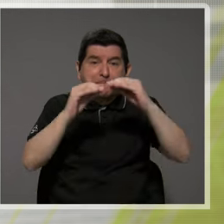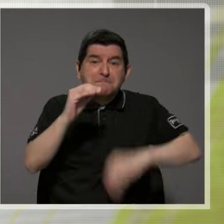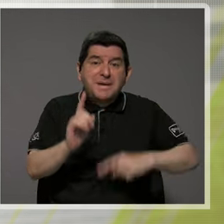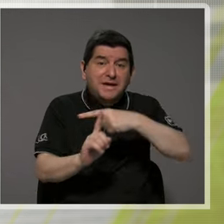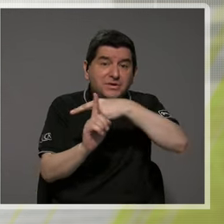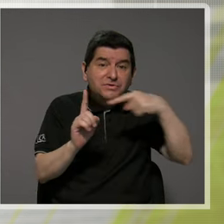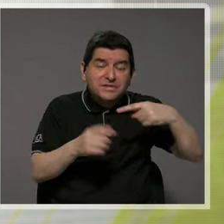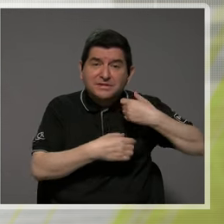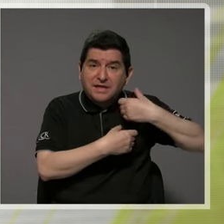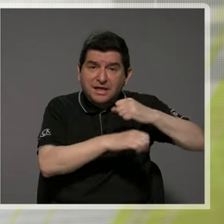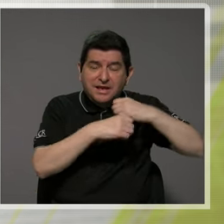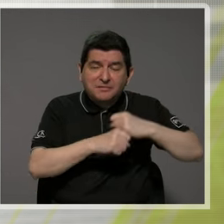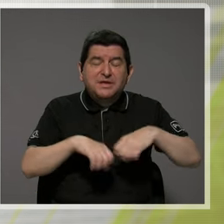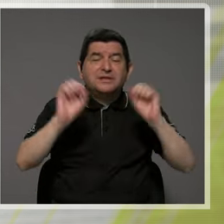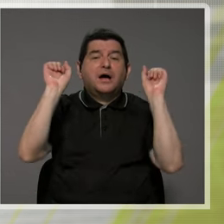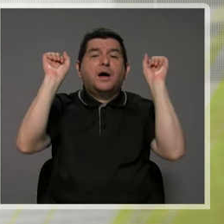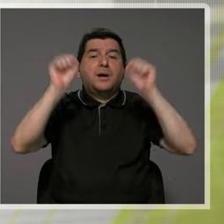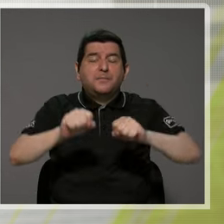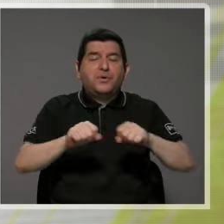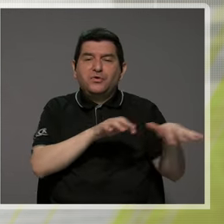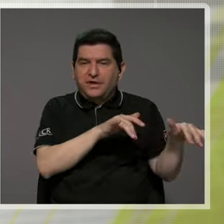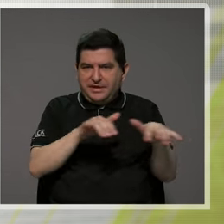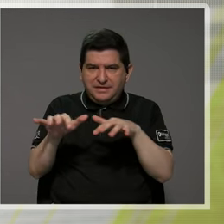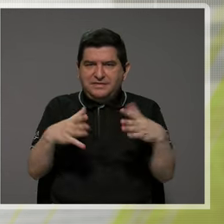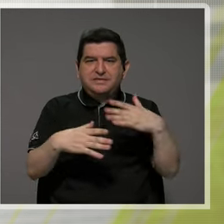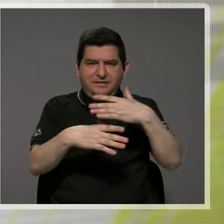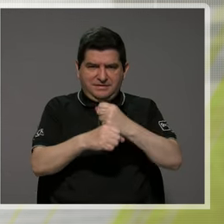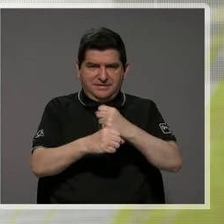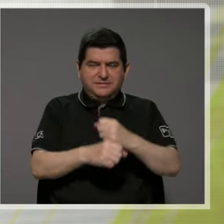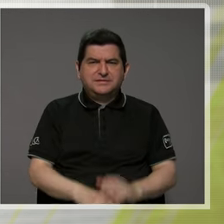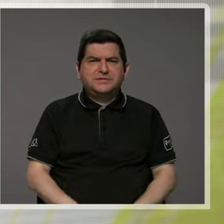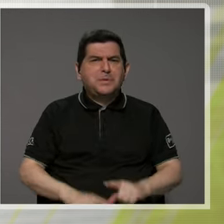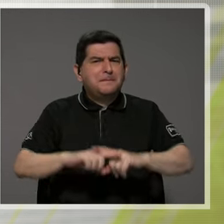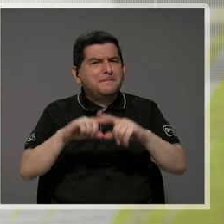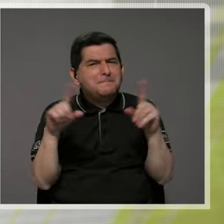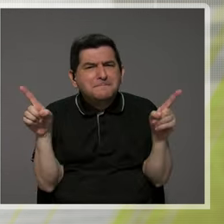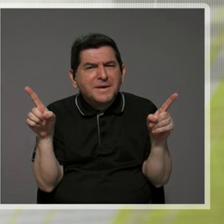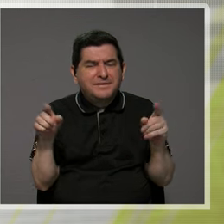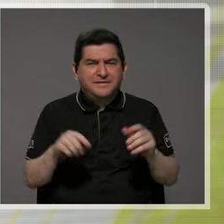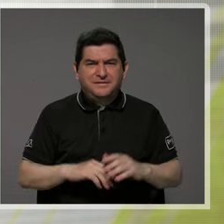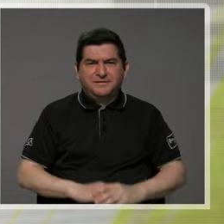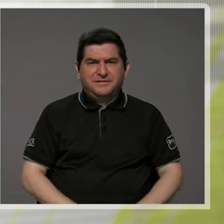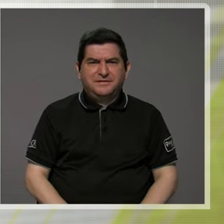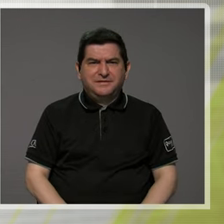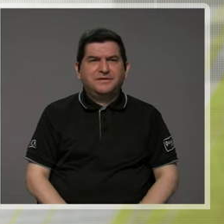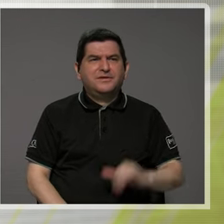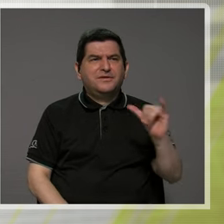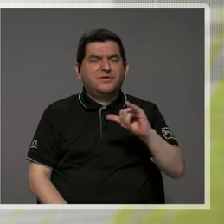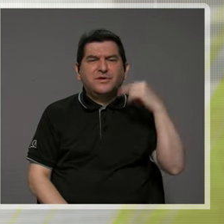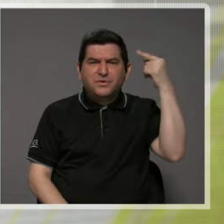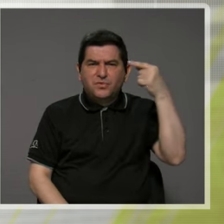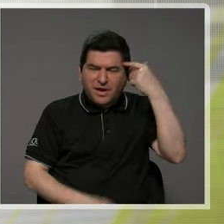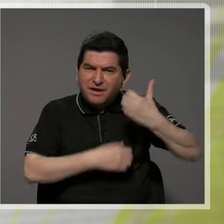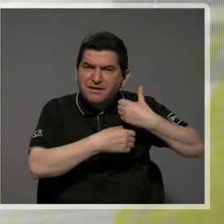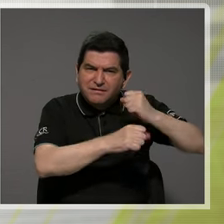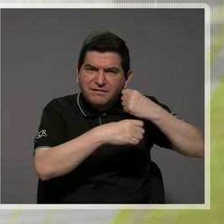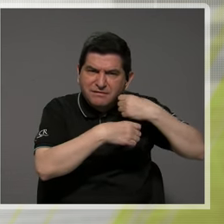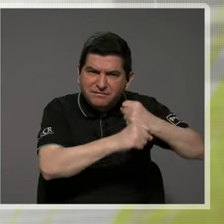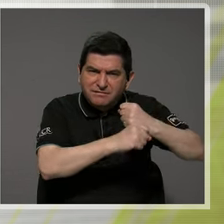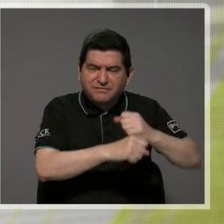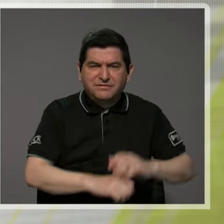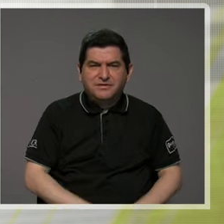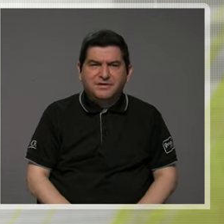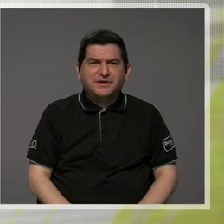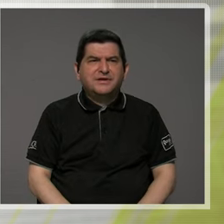mitad de gobiernos locales ha logrado digitalizar esto. Pero esto no es... Es decir, también tenemos gobiernos locales que